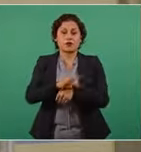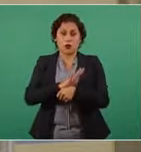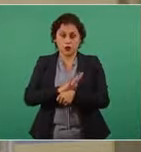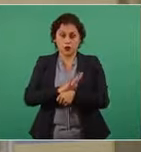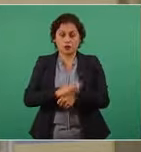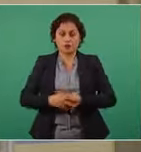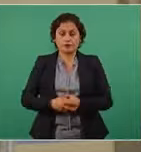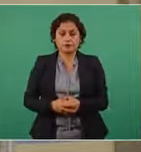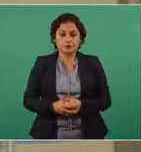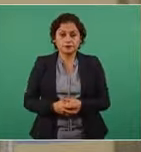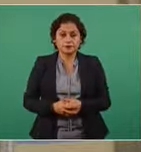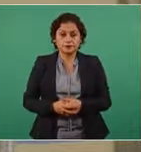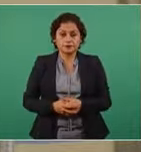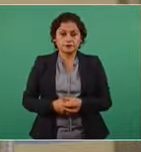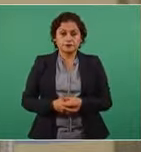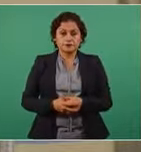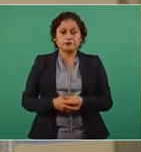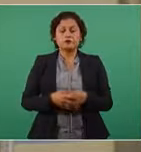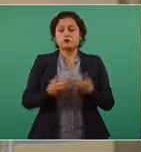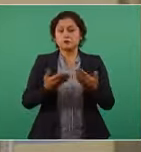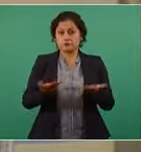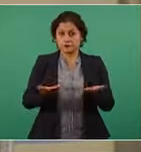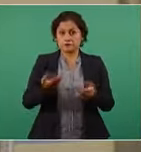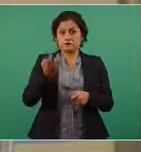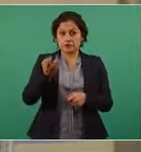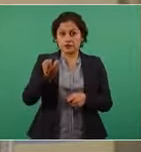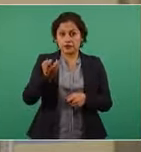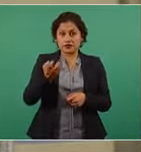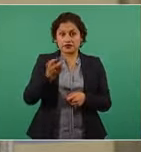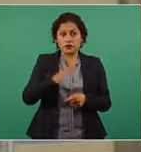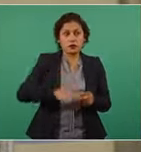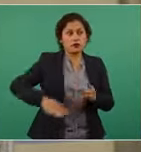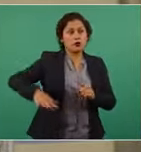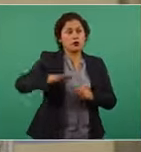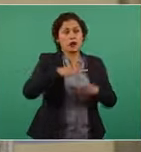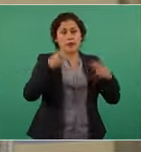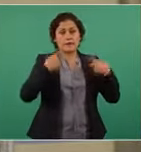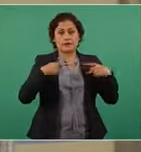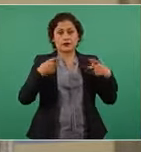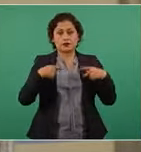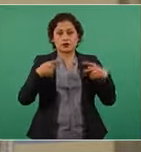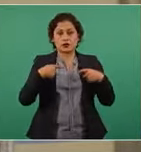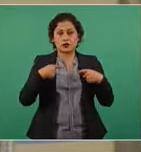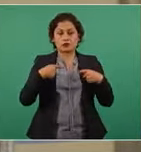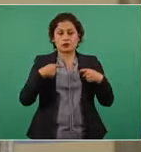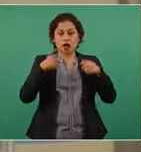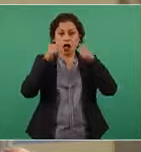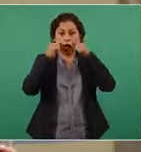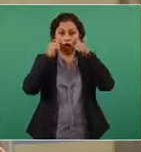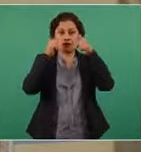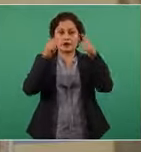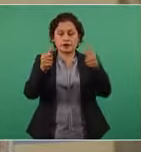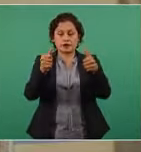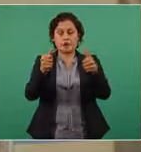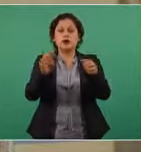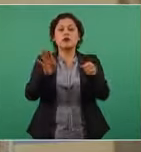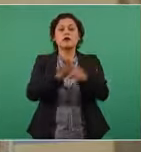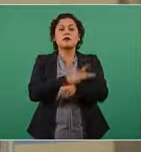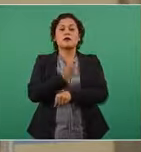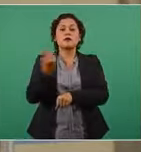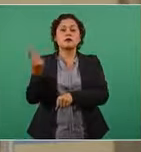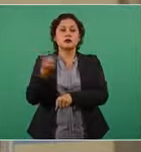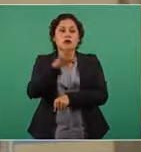Esto en lo particular crea una alarma a reservas y la Secretaría de Salud pudiera dar recomendaciones